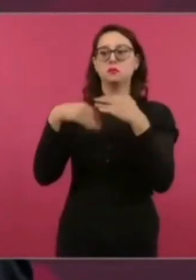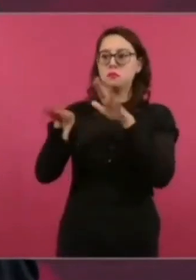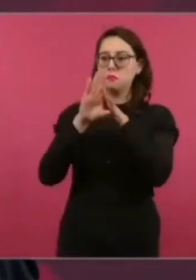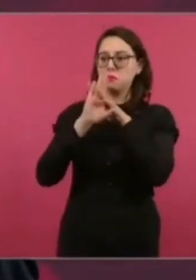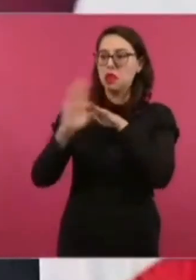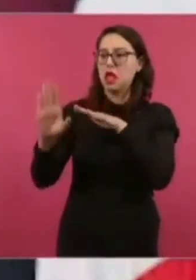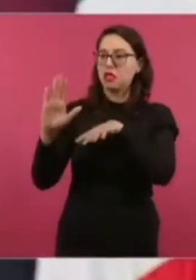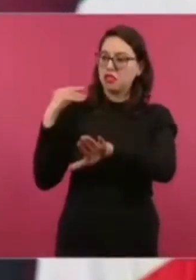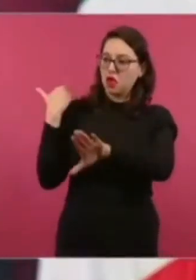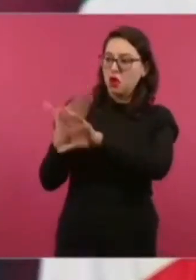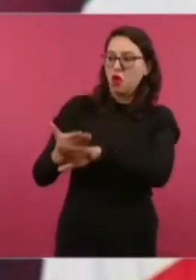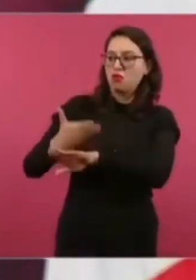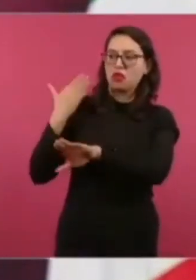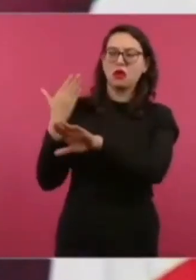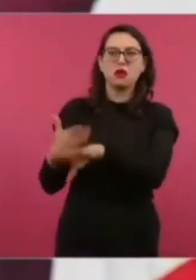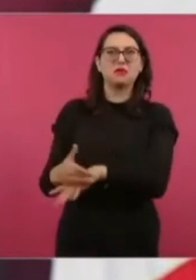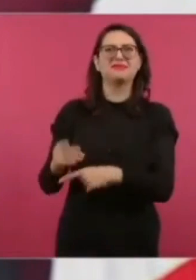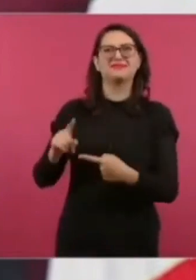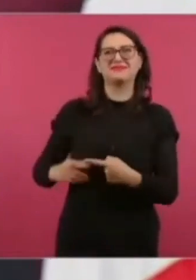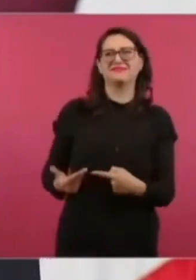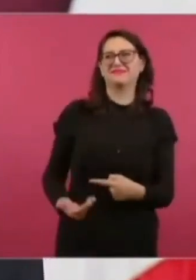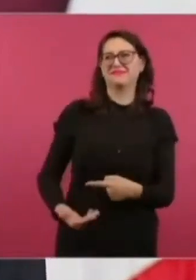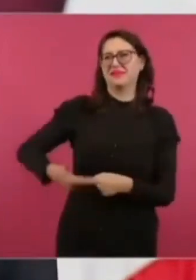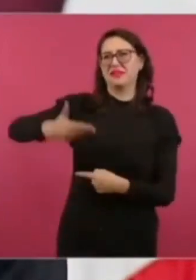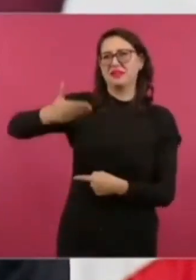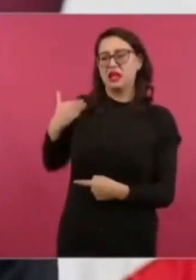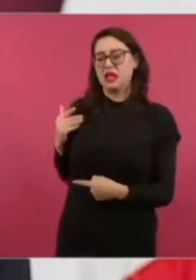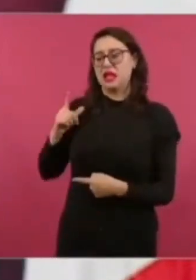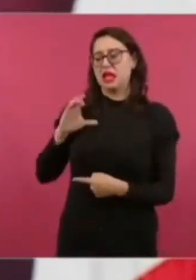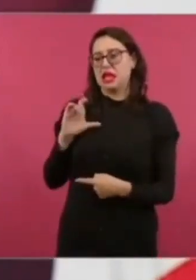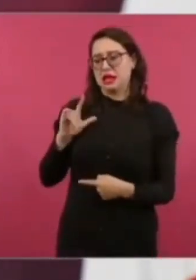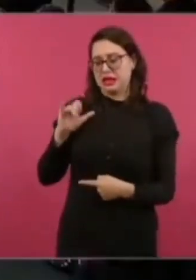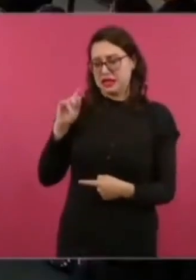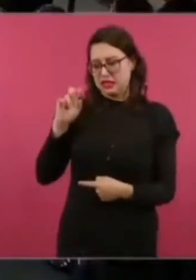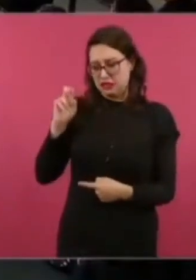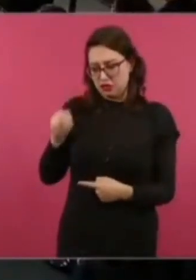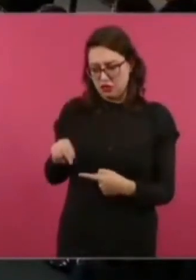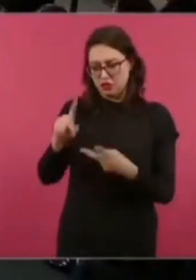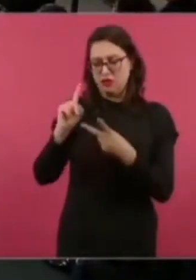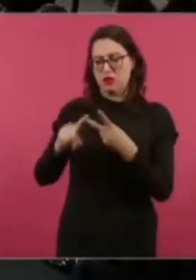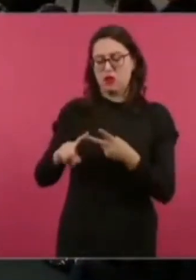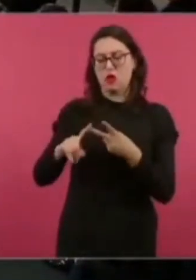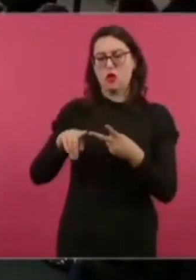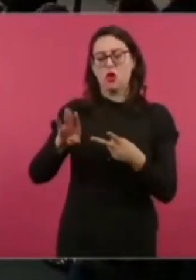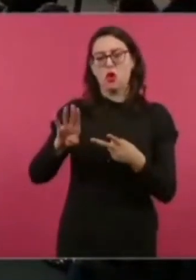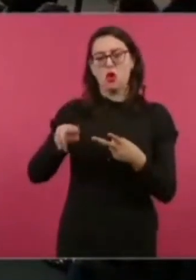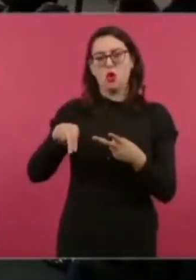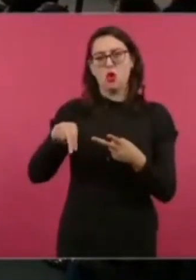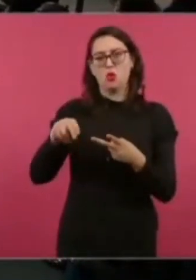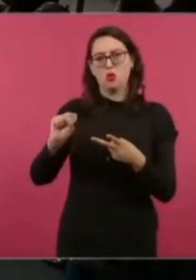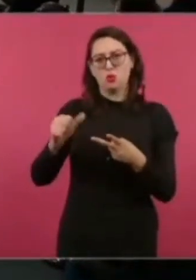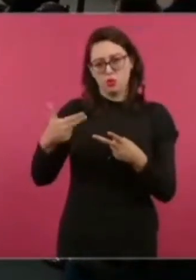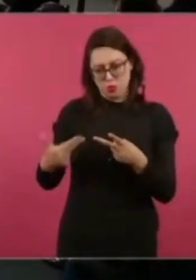los dos presidentes Bush, padre e hijo,